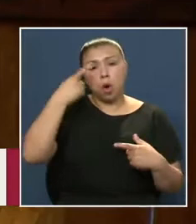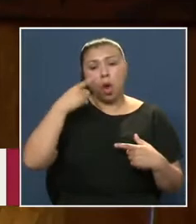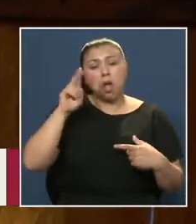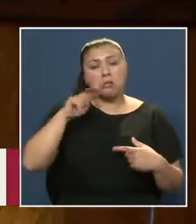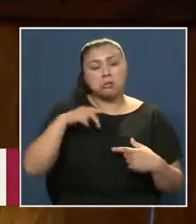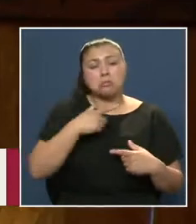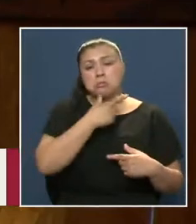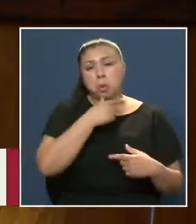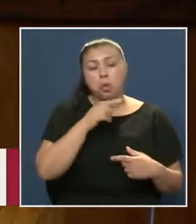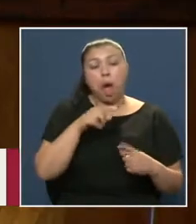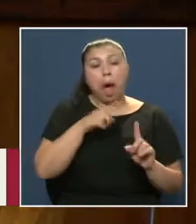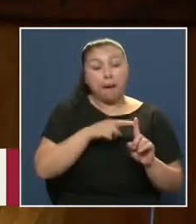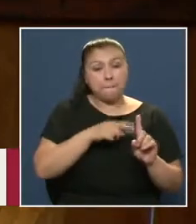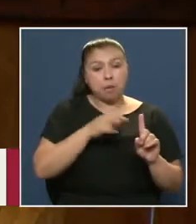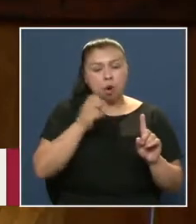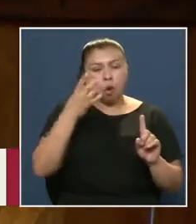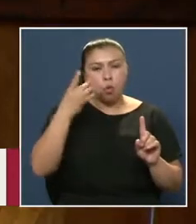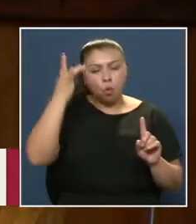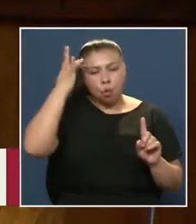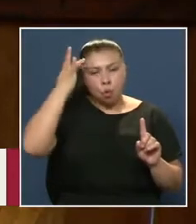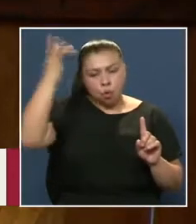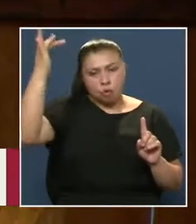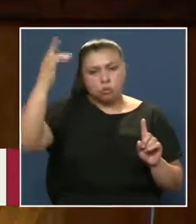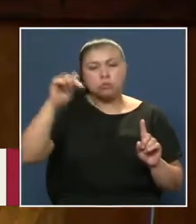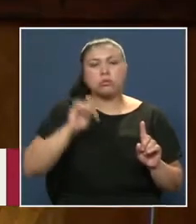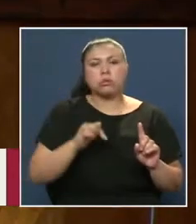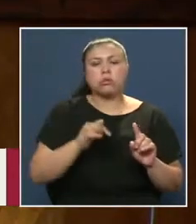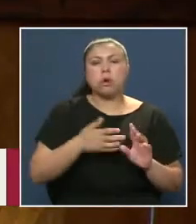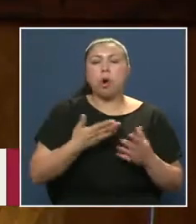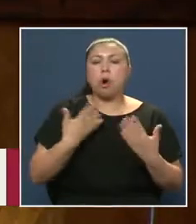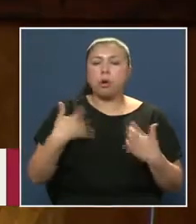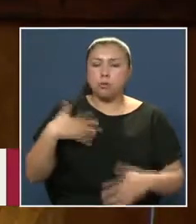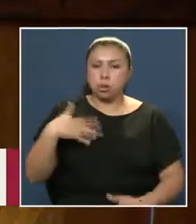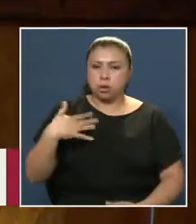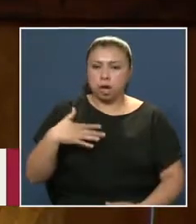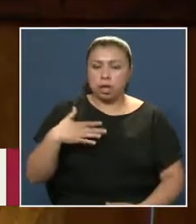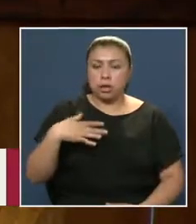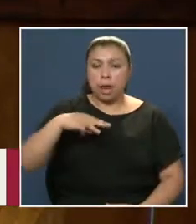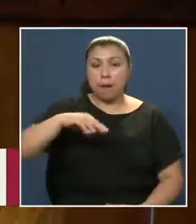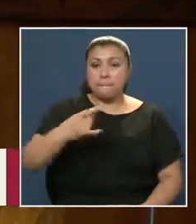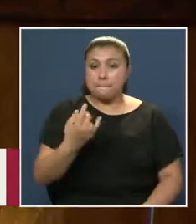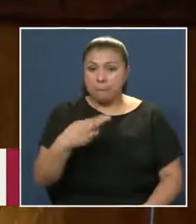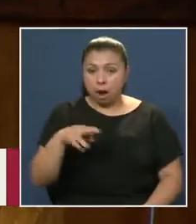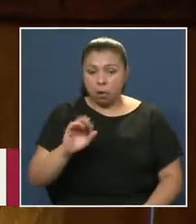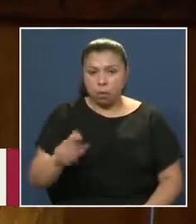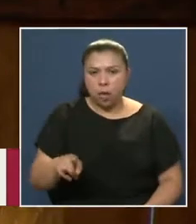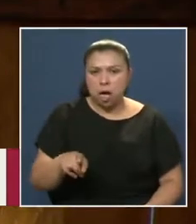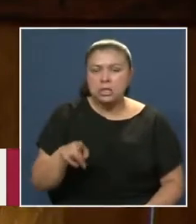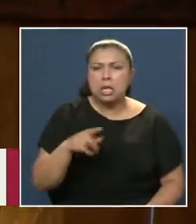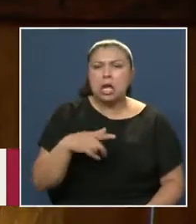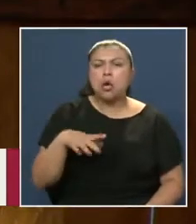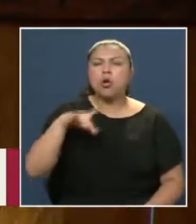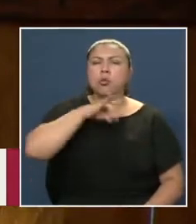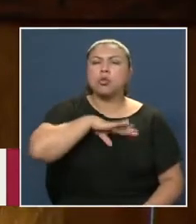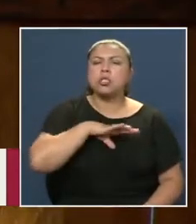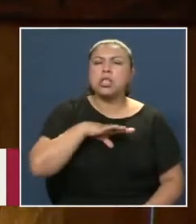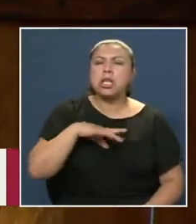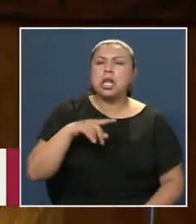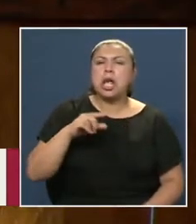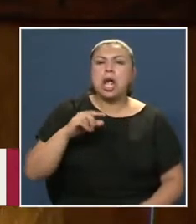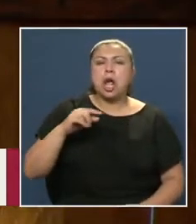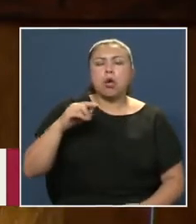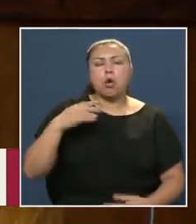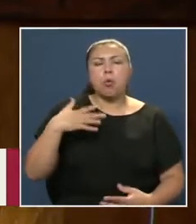hombre brillante Que debemos siempre Enaltecer Don Juan Luis Magurás Representa un símbolo Del Chile austero Culto